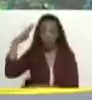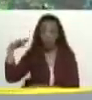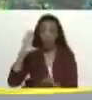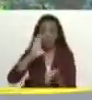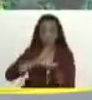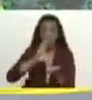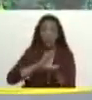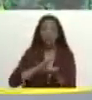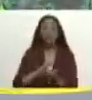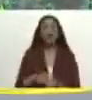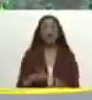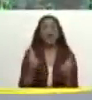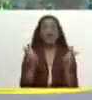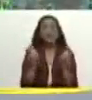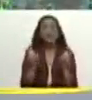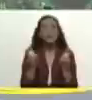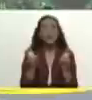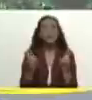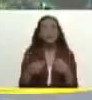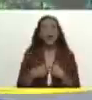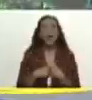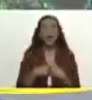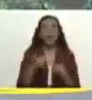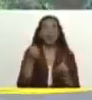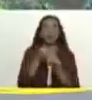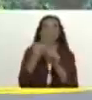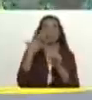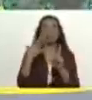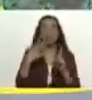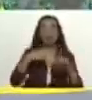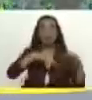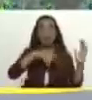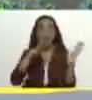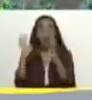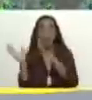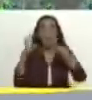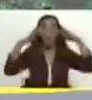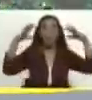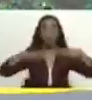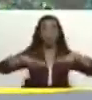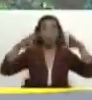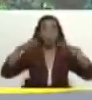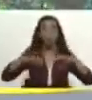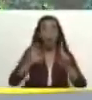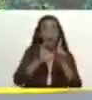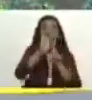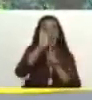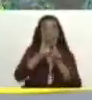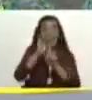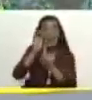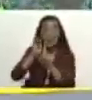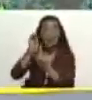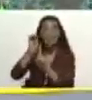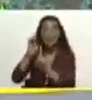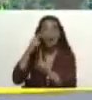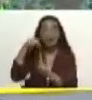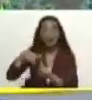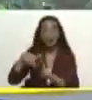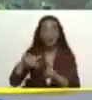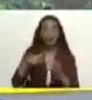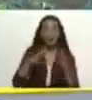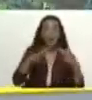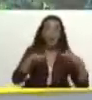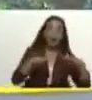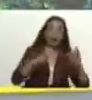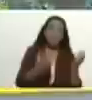El tema de los efectos extremos en el clima que generan, por un